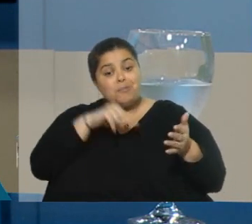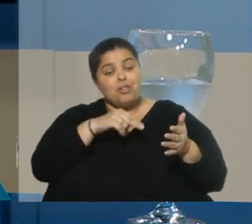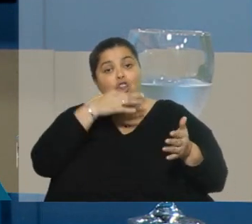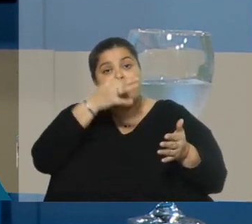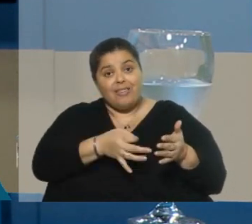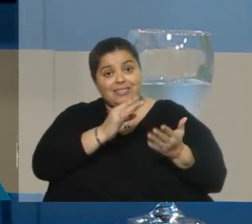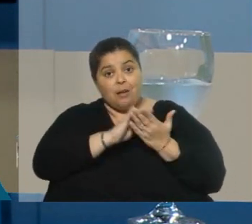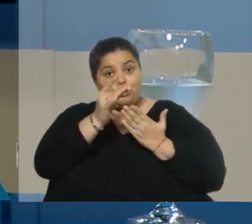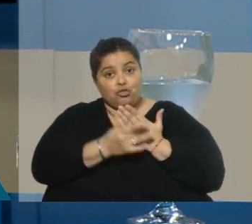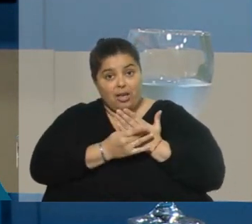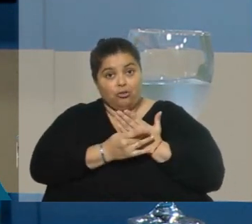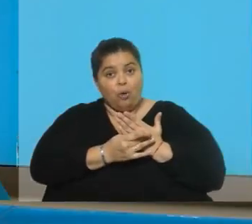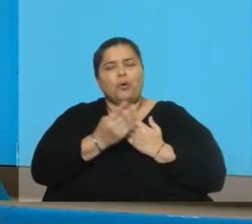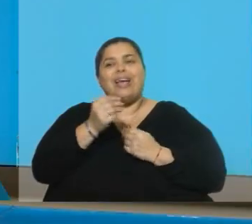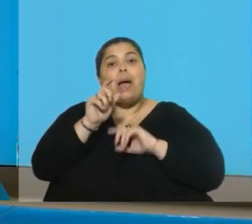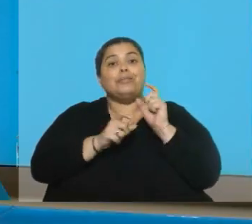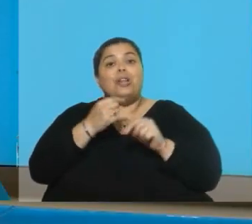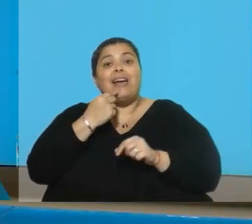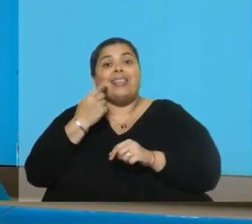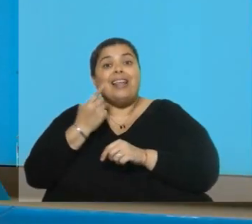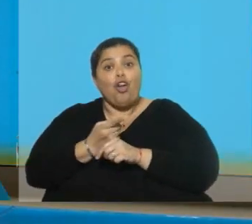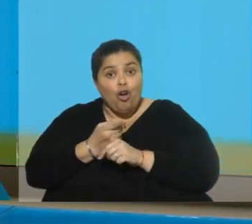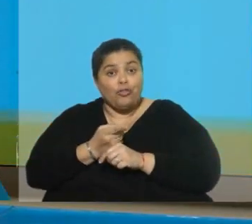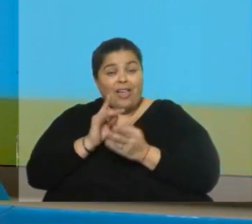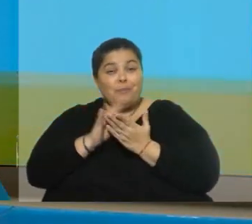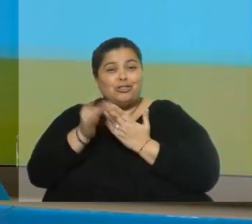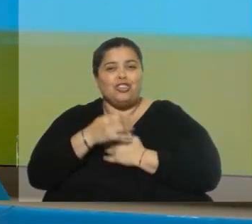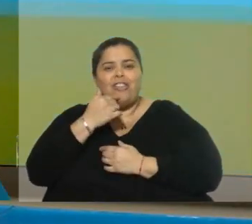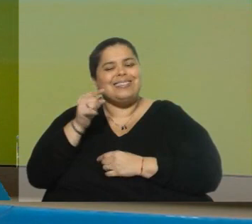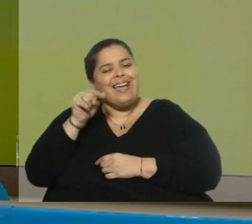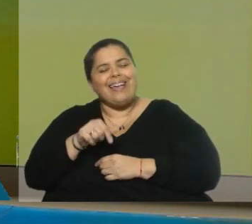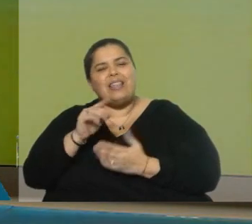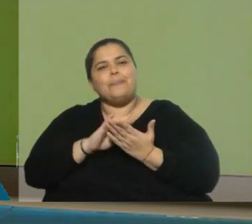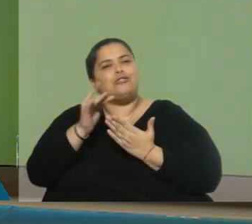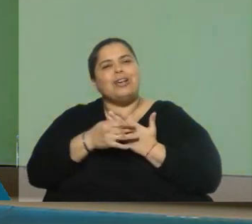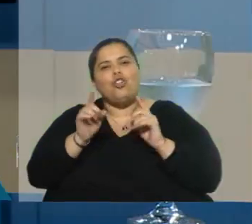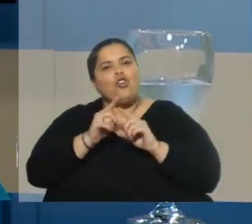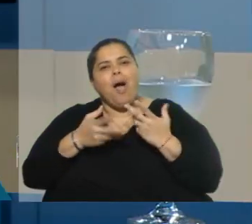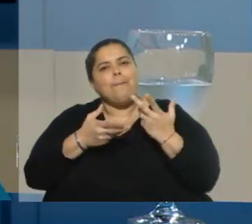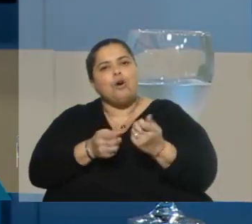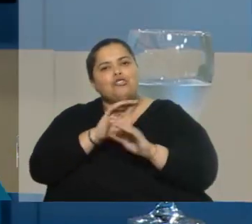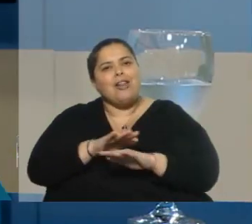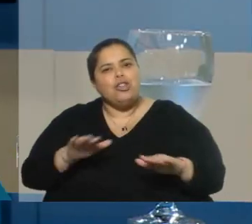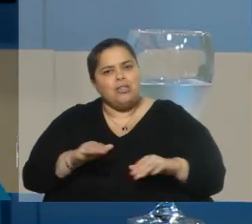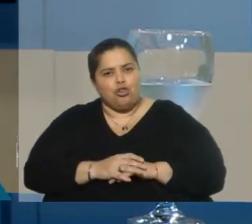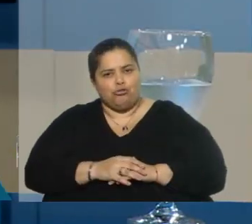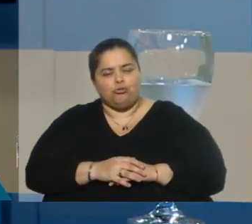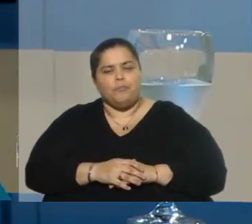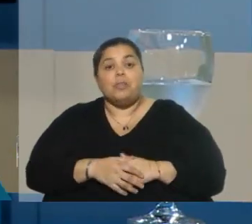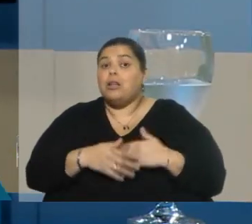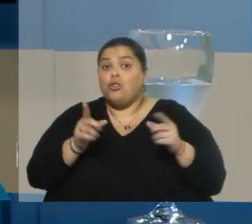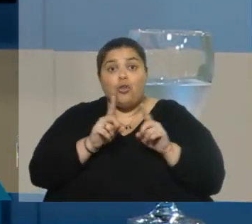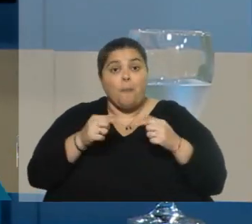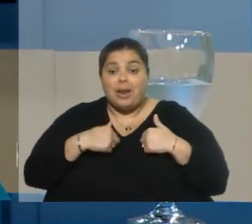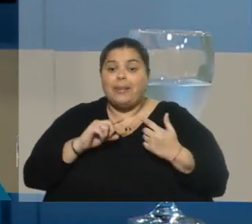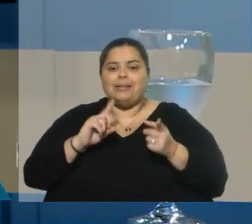que están en contra dice que no se apoya a los niños que deberían ser el centro, ¿no? Y yo creo que es exactamente lo contrario. Yo creo que claramente lo que ha hecho esta